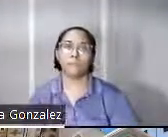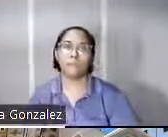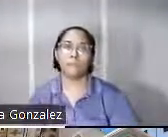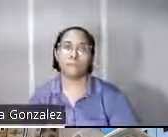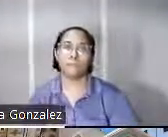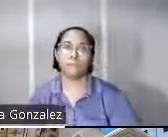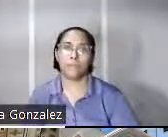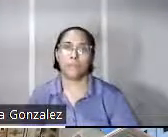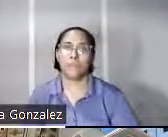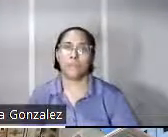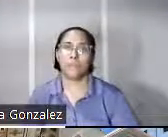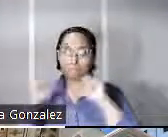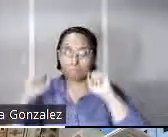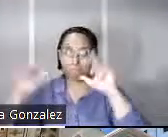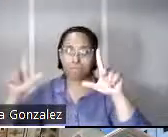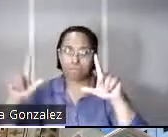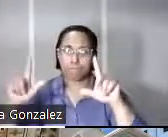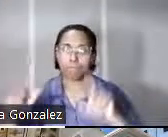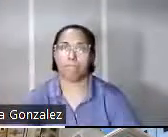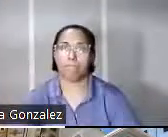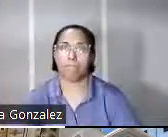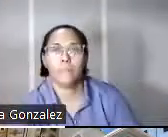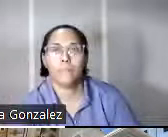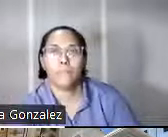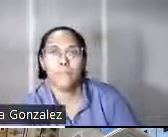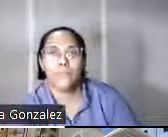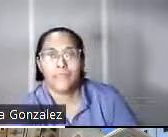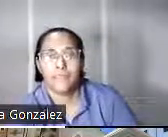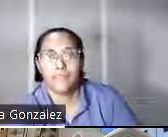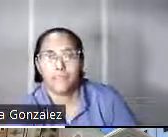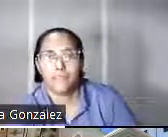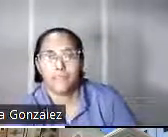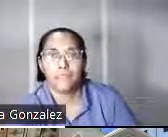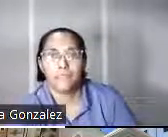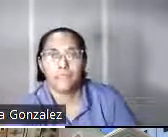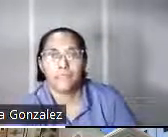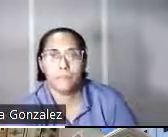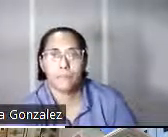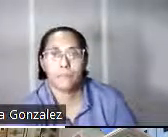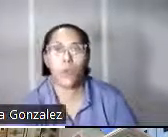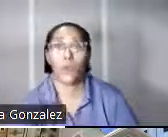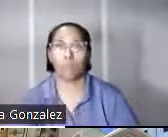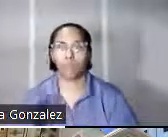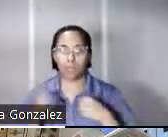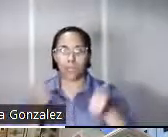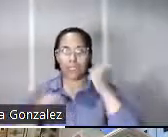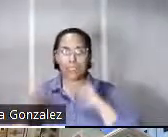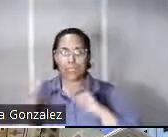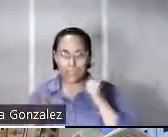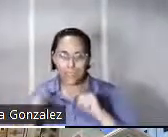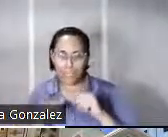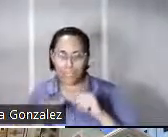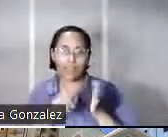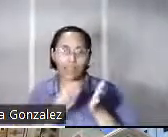muy pintoresca y muy de boca lo que uno debe hacer como artista plástico en términos de la composición